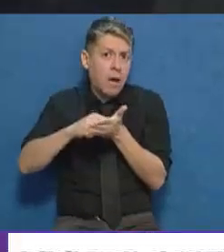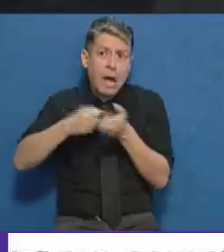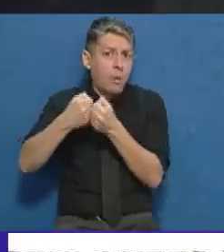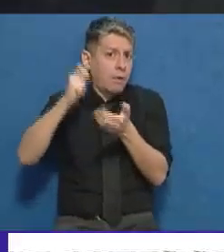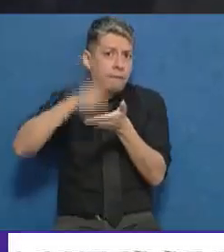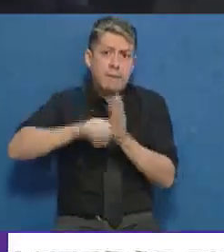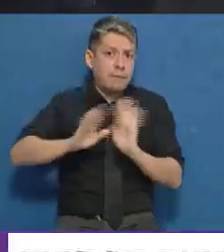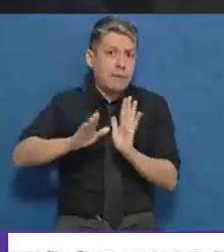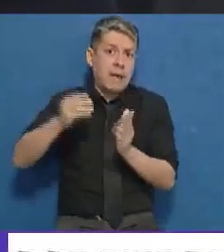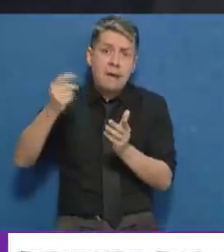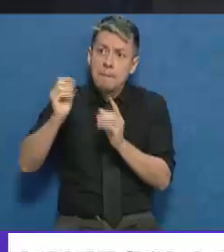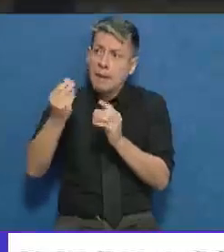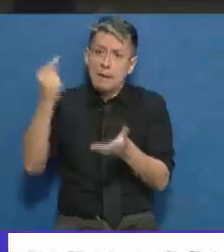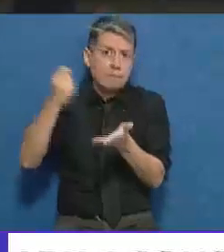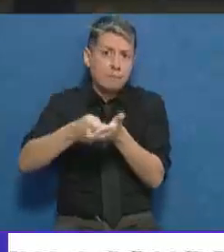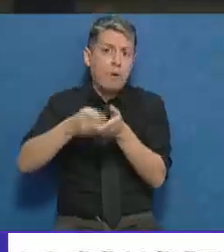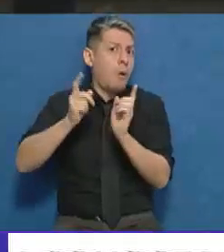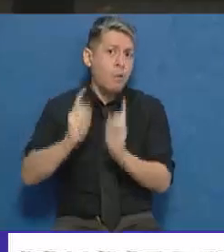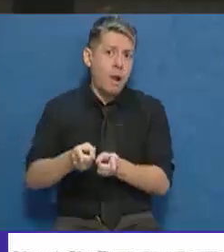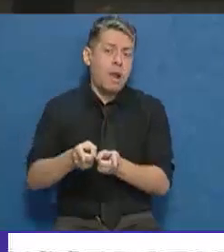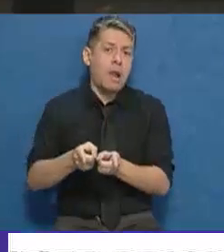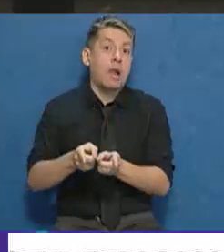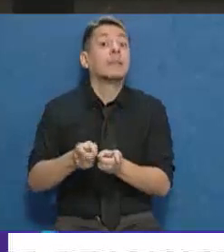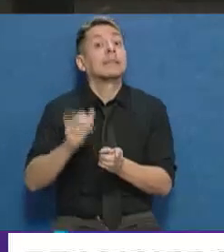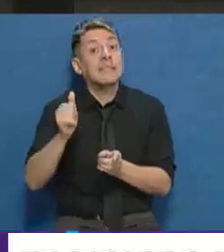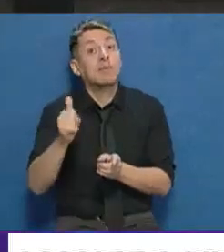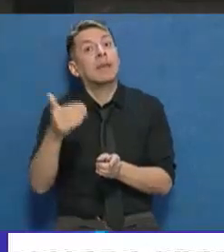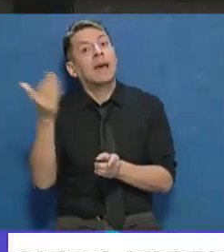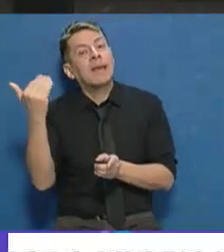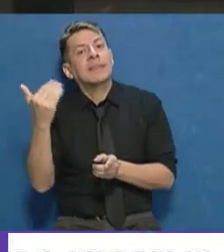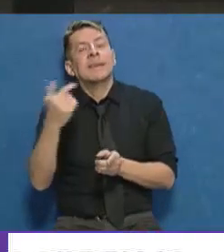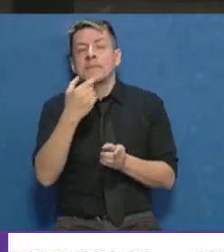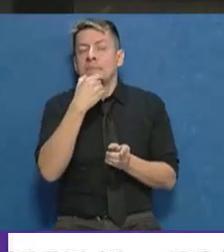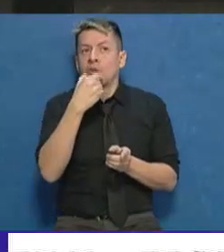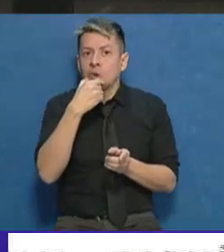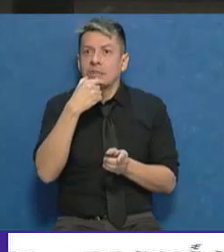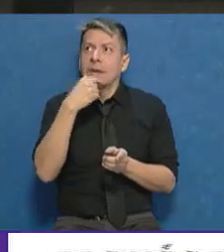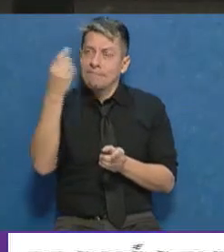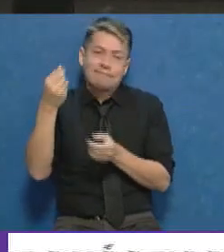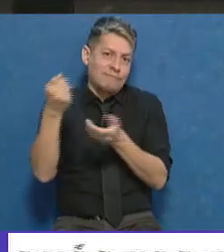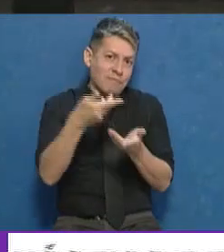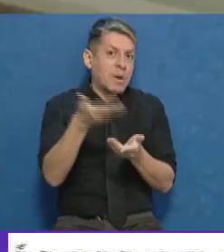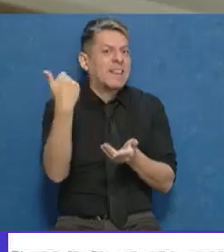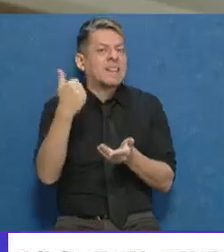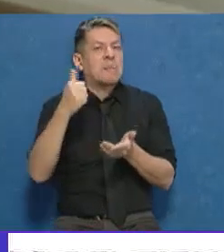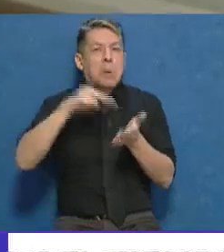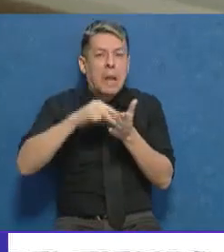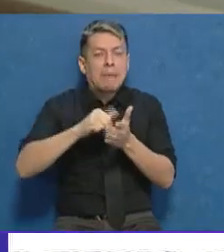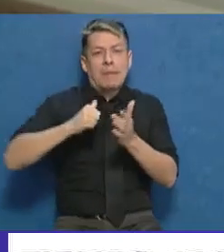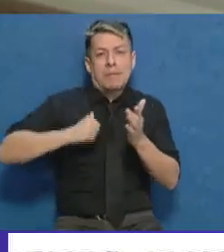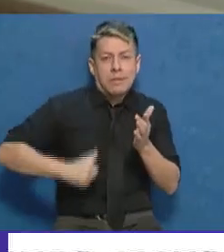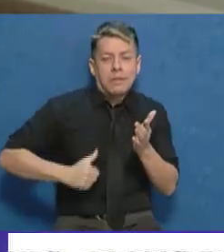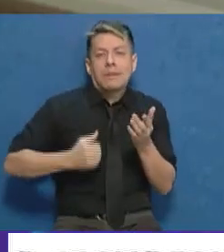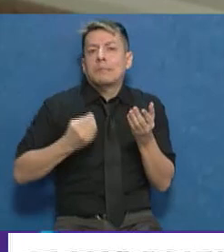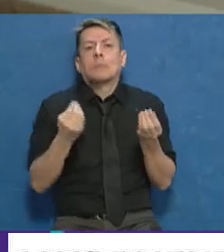acuerdo extrajudicial en el marco de una indemnización a la provincia de Mendoza por los perjuicios ocasionados por